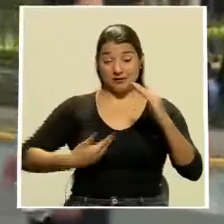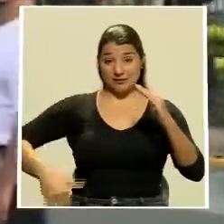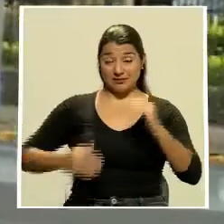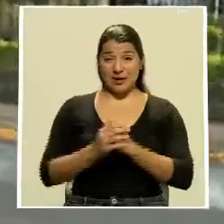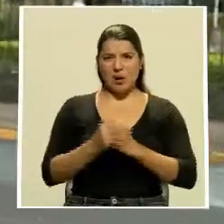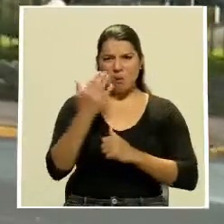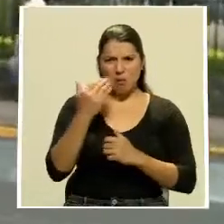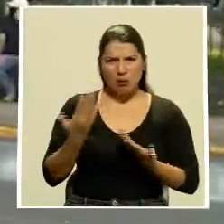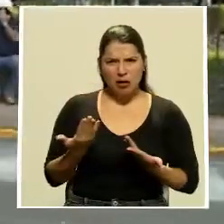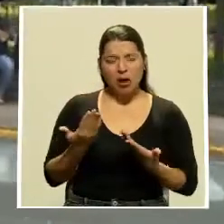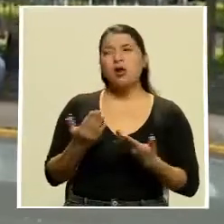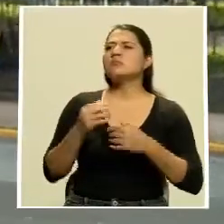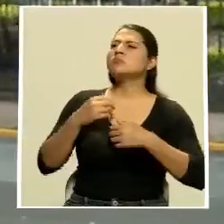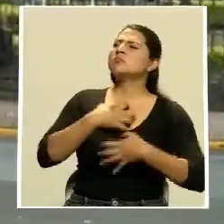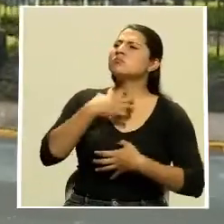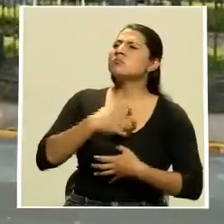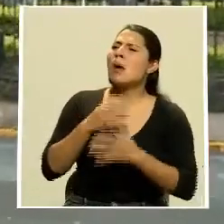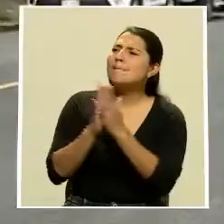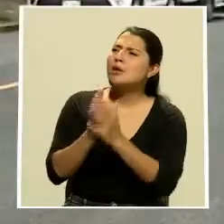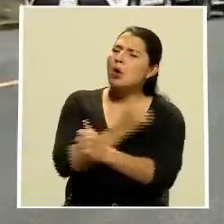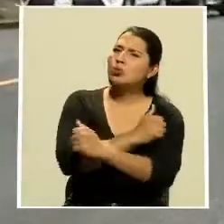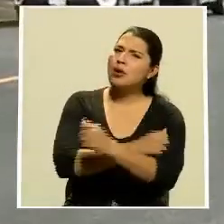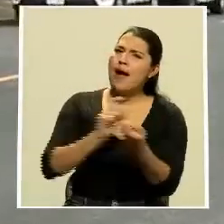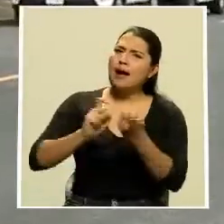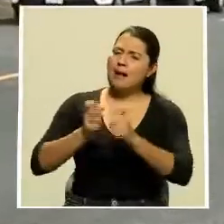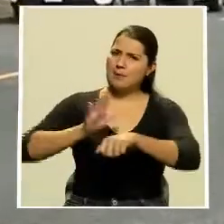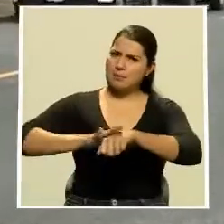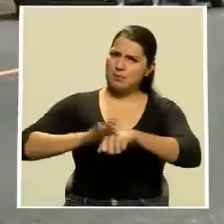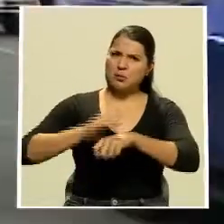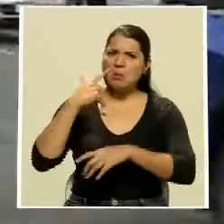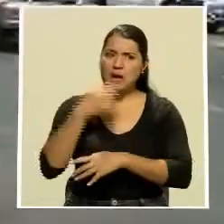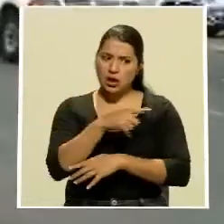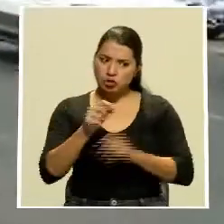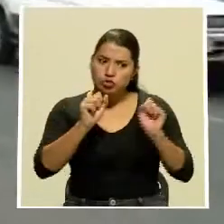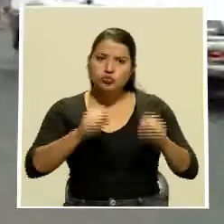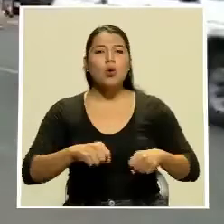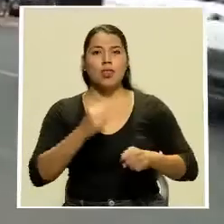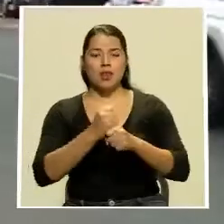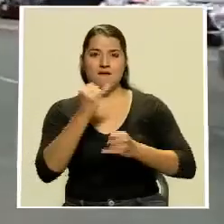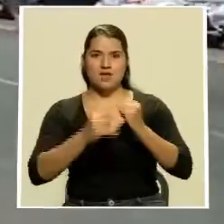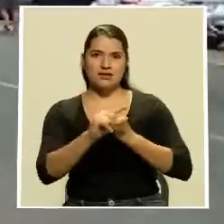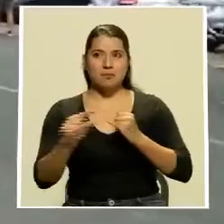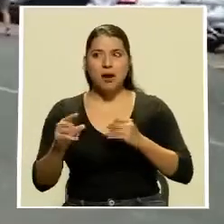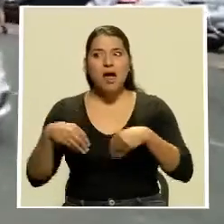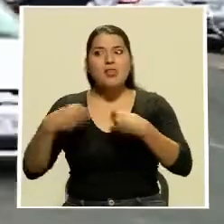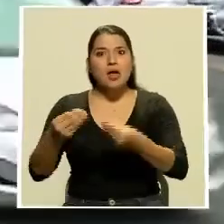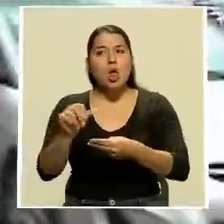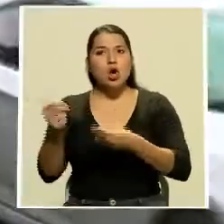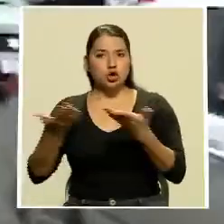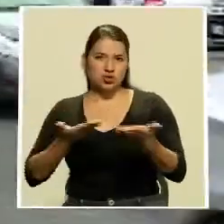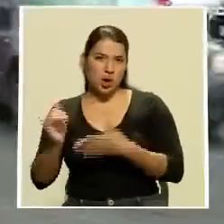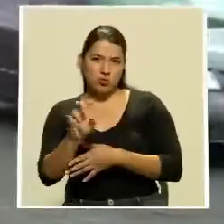manifestaron para pedir a las autoridades que les modifiquen sus permisos para que puedan ofrecer otros servicios los fines de semana. Al parecer